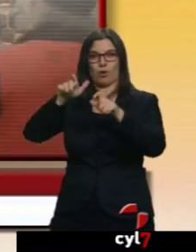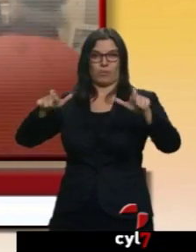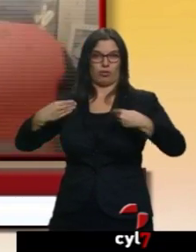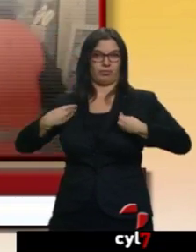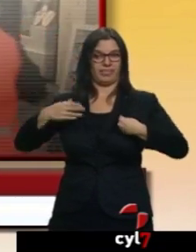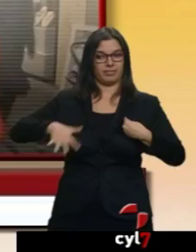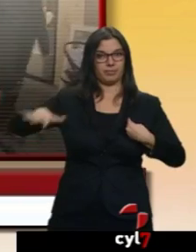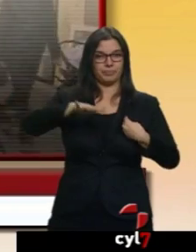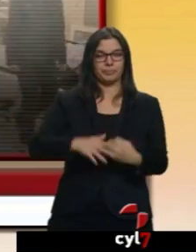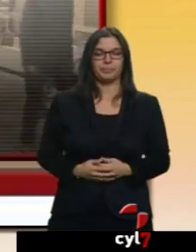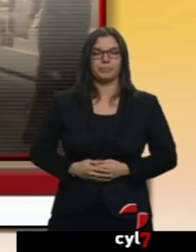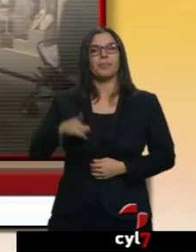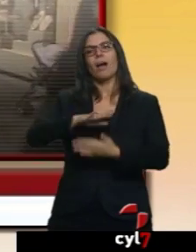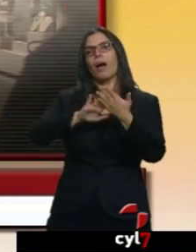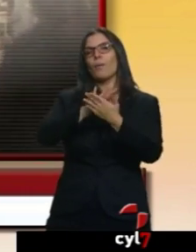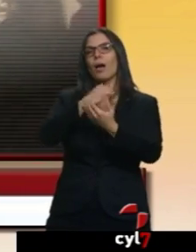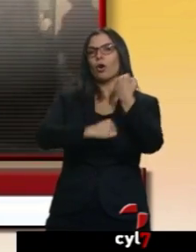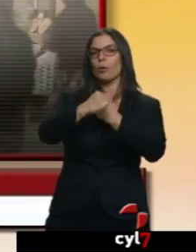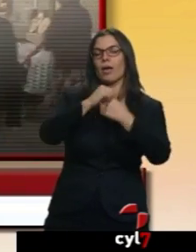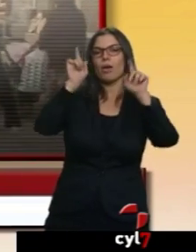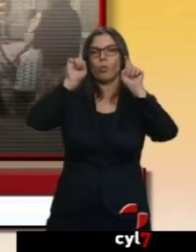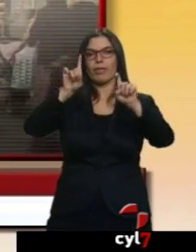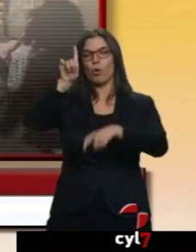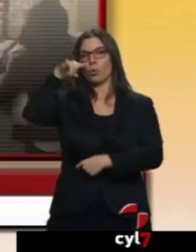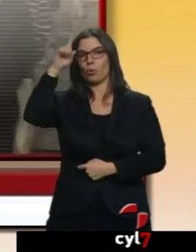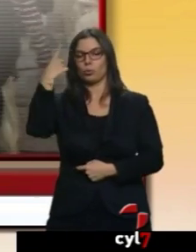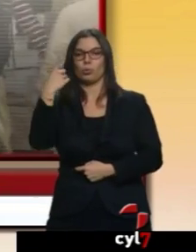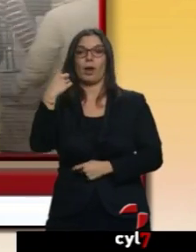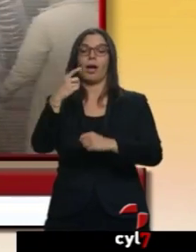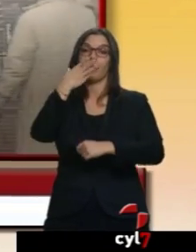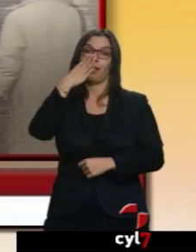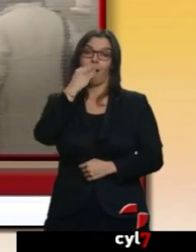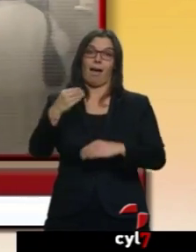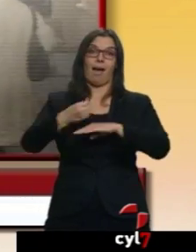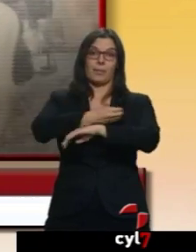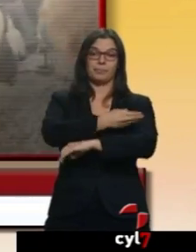zonas limítrofes. Se hablará de economía, de educación, de cultura y de alta velocidad.